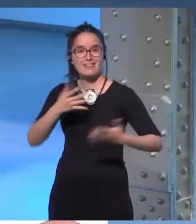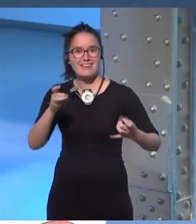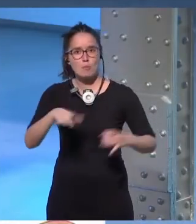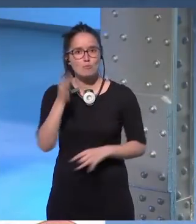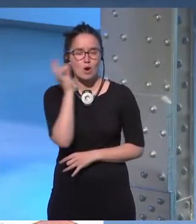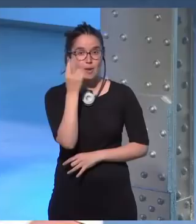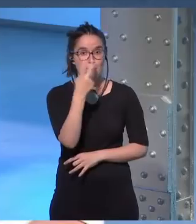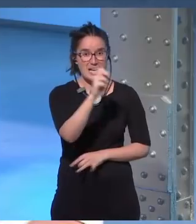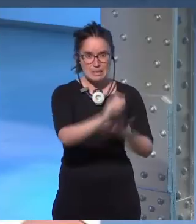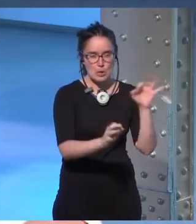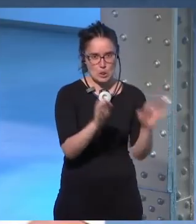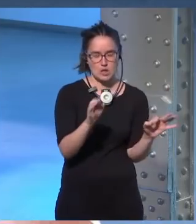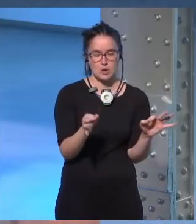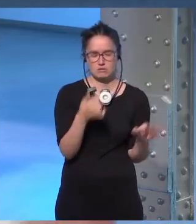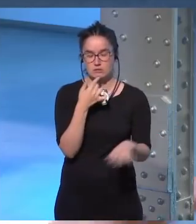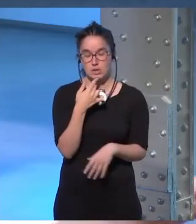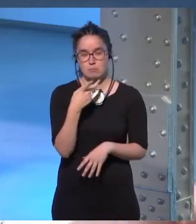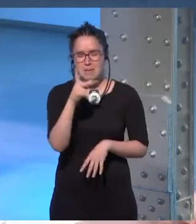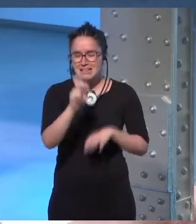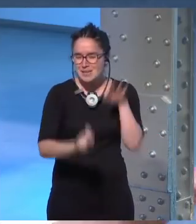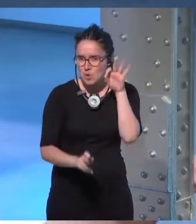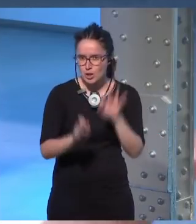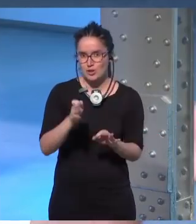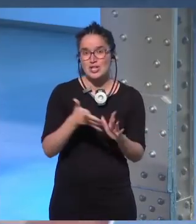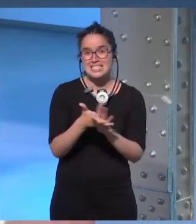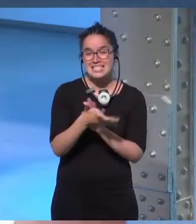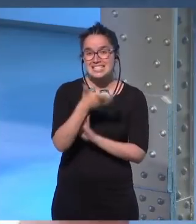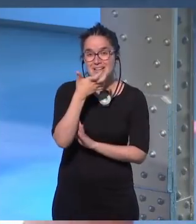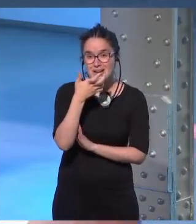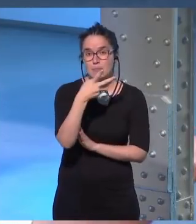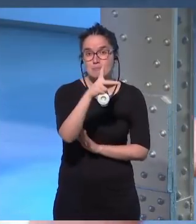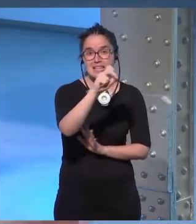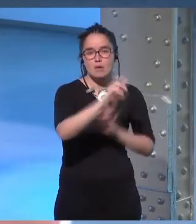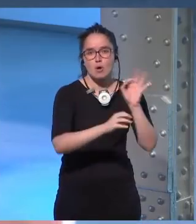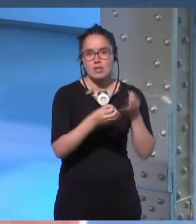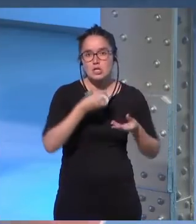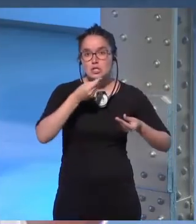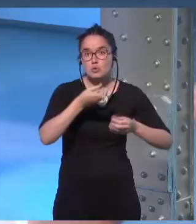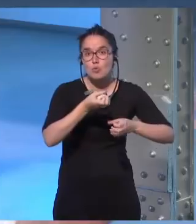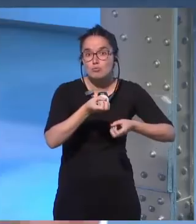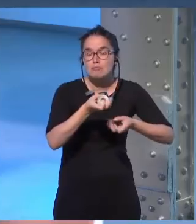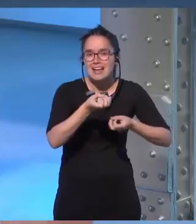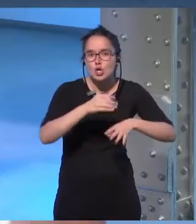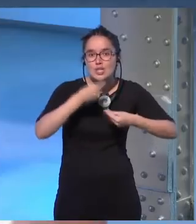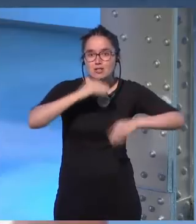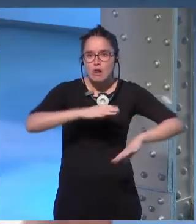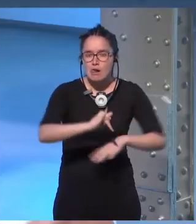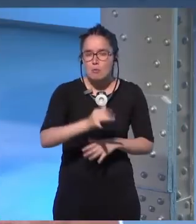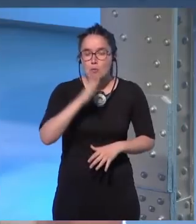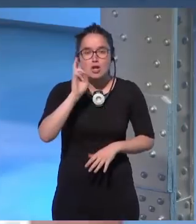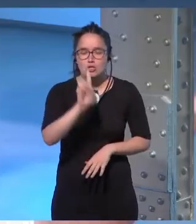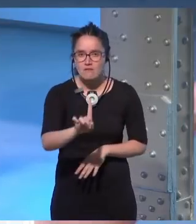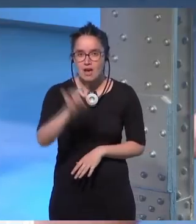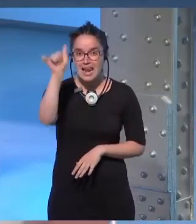Y dije, ¿un 20%? Si es un 20%, si eso es un dato histórico, ¿por qué no lo vemos? ¿Por qué en las